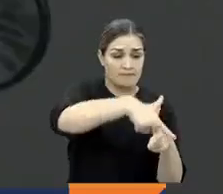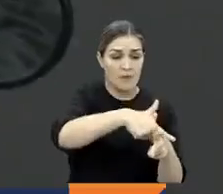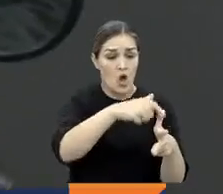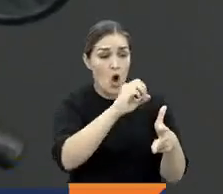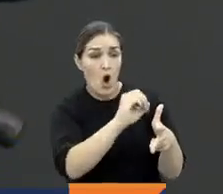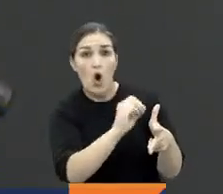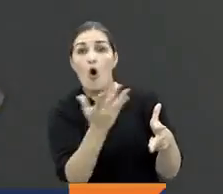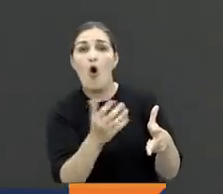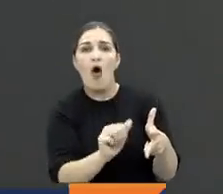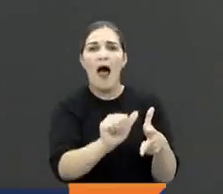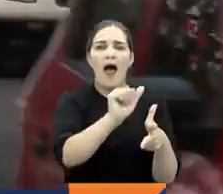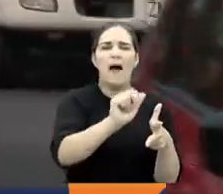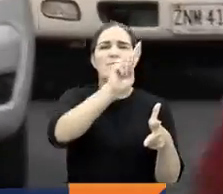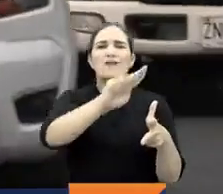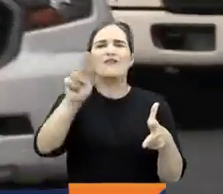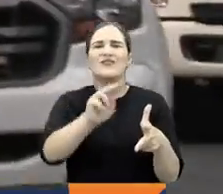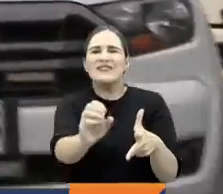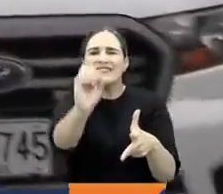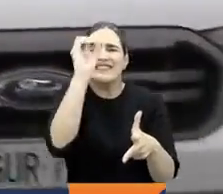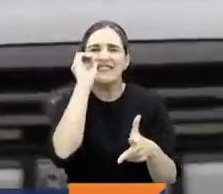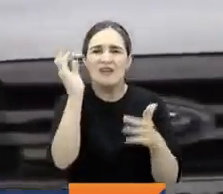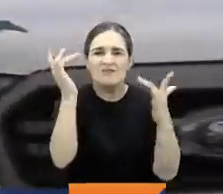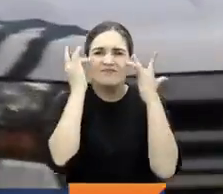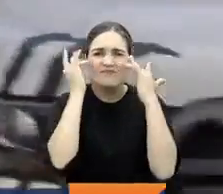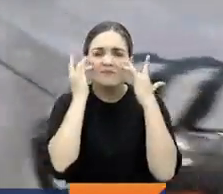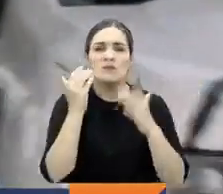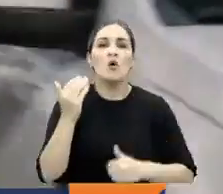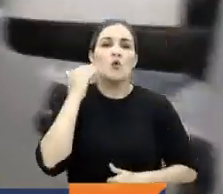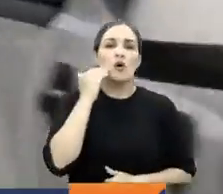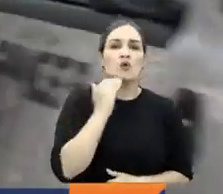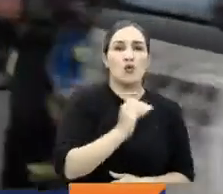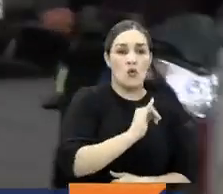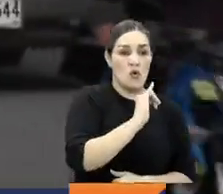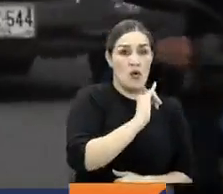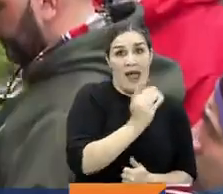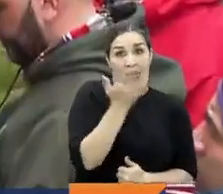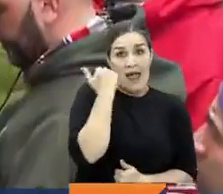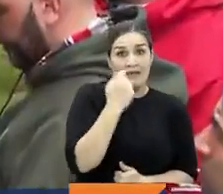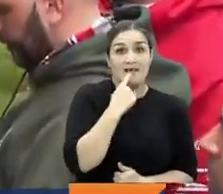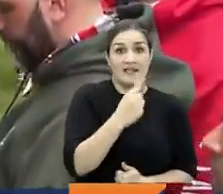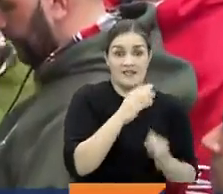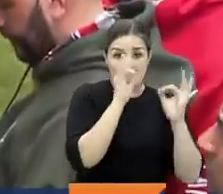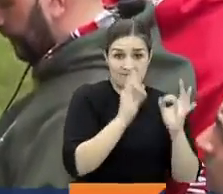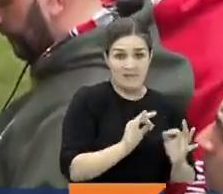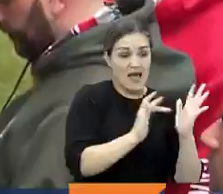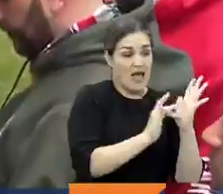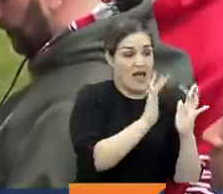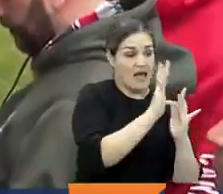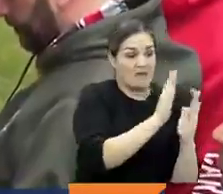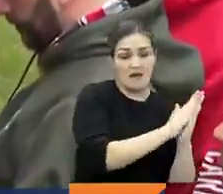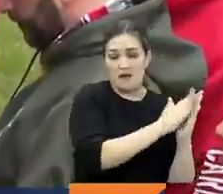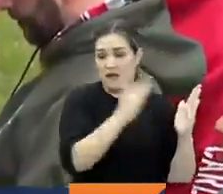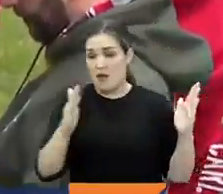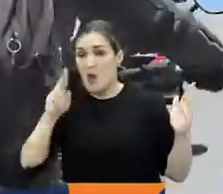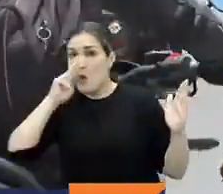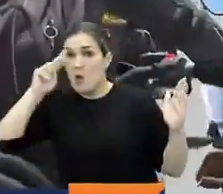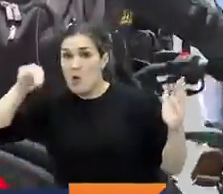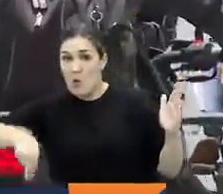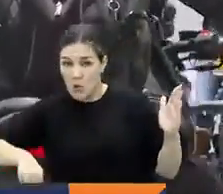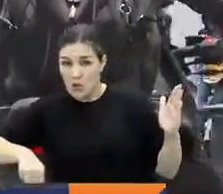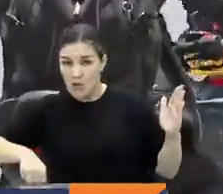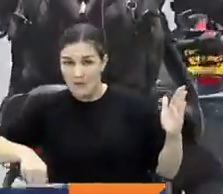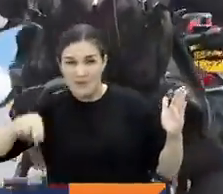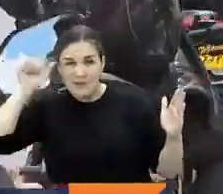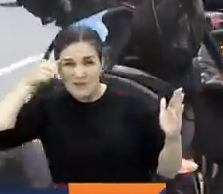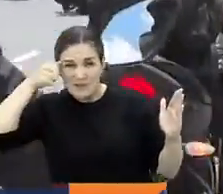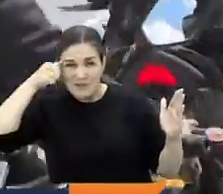tarde hasta las cuatro de la mañana, desde el 21 de abril hasta el 30 de junio. La idea no le gustó al gremio motero y